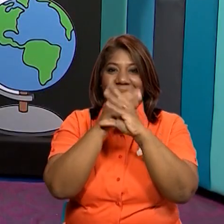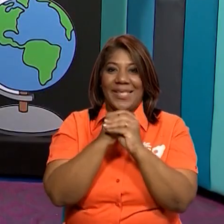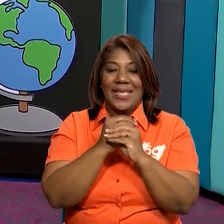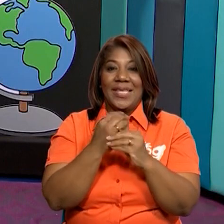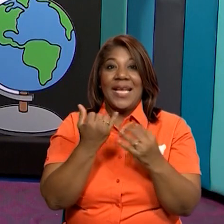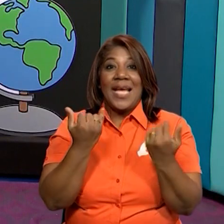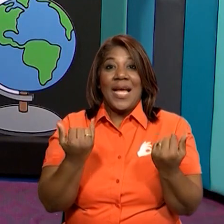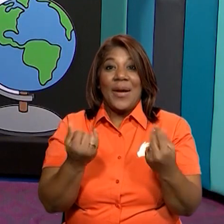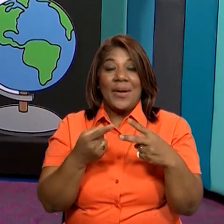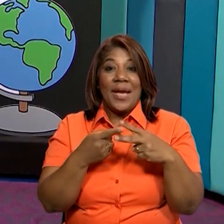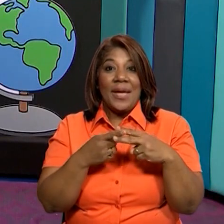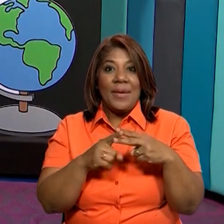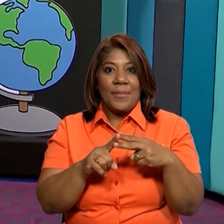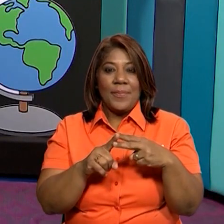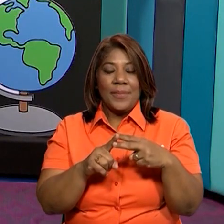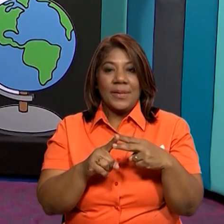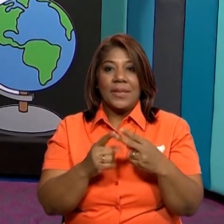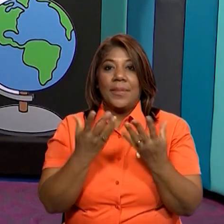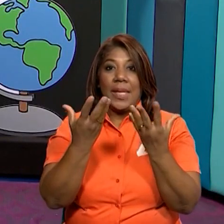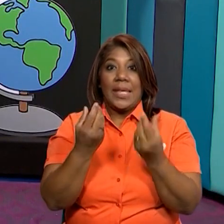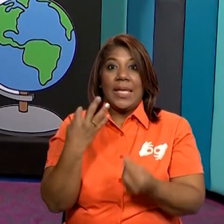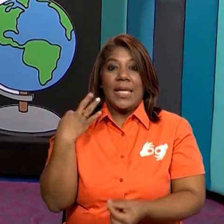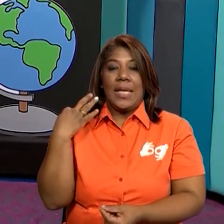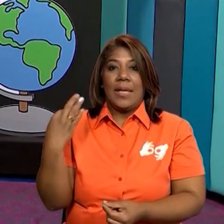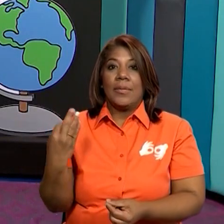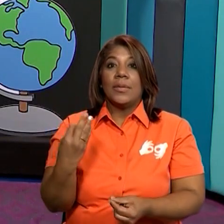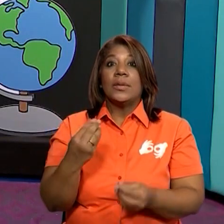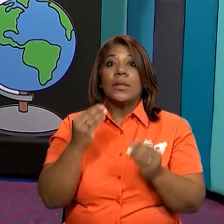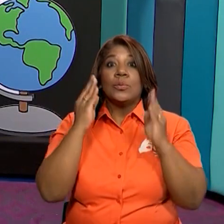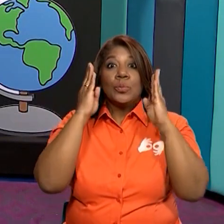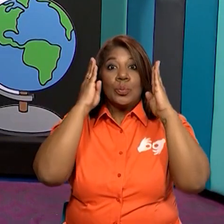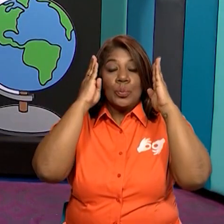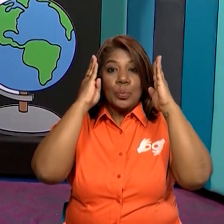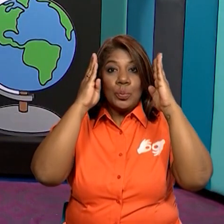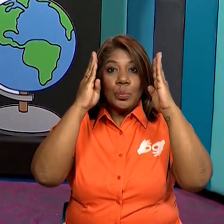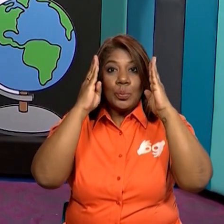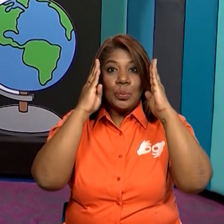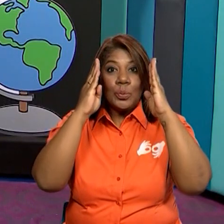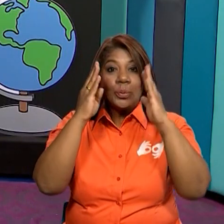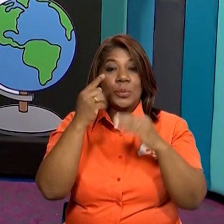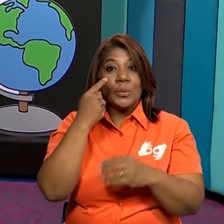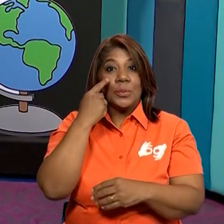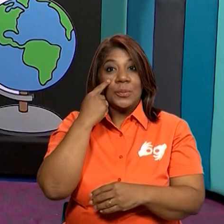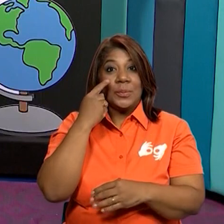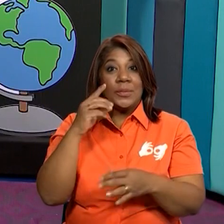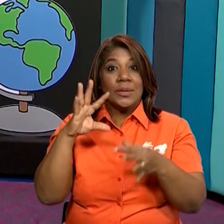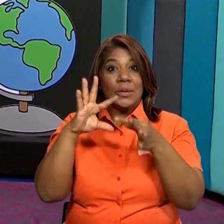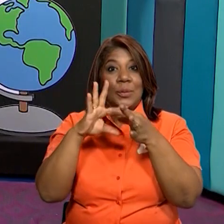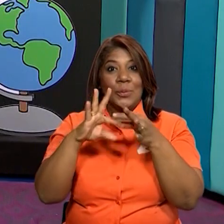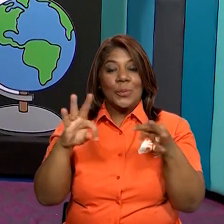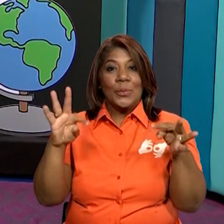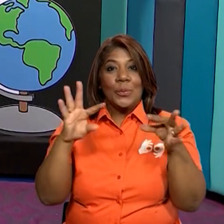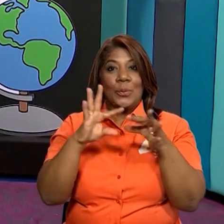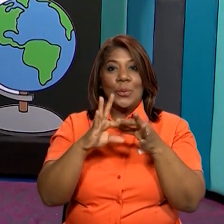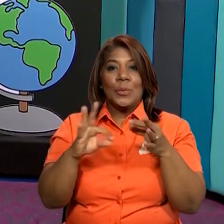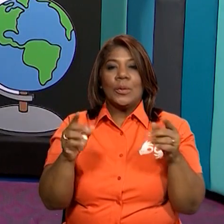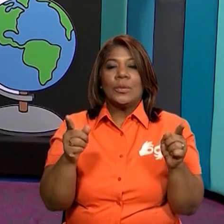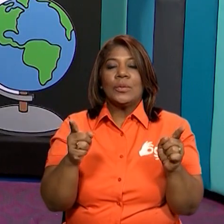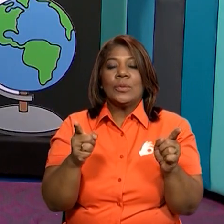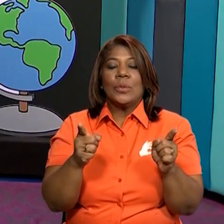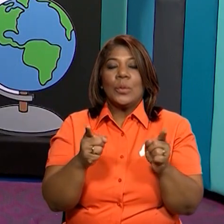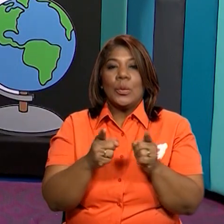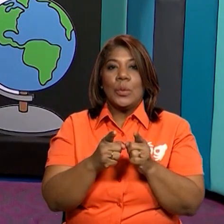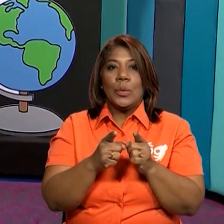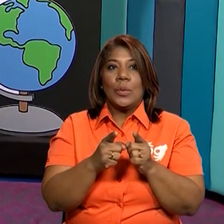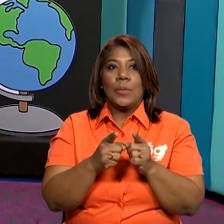nuestra clase quiero invitarlos a prestar mucha atención a la siguiente historia. un cuento corto que